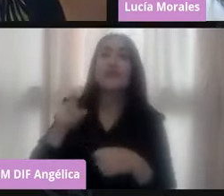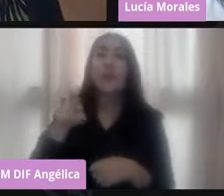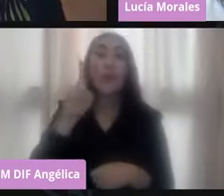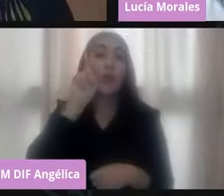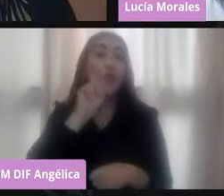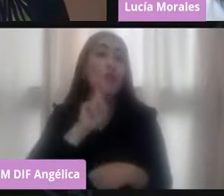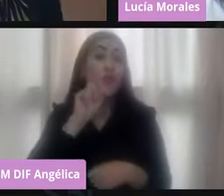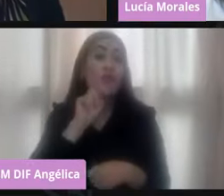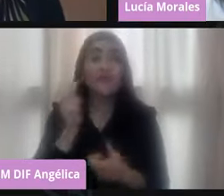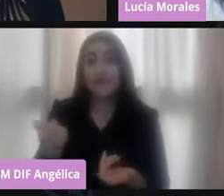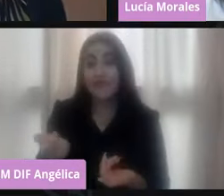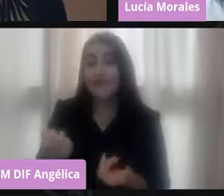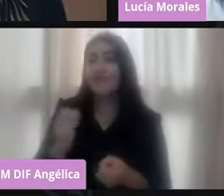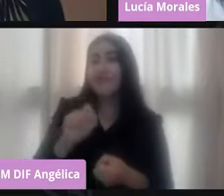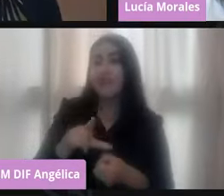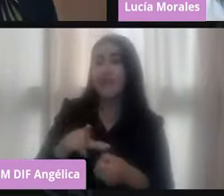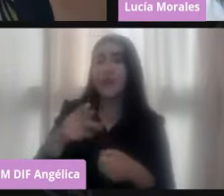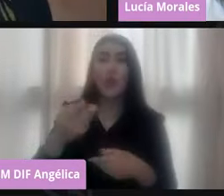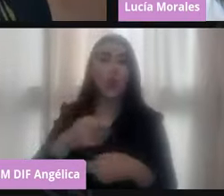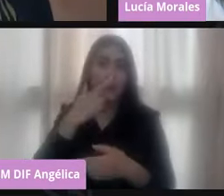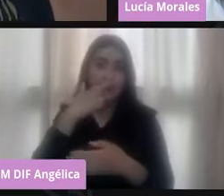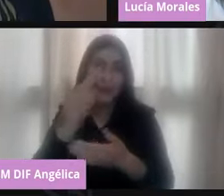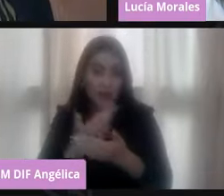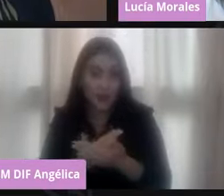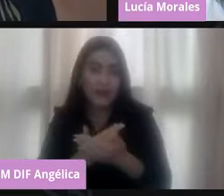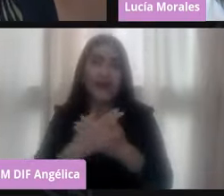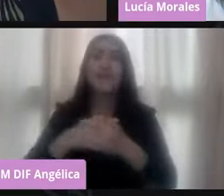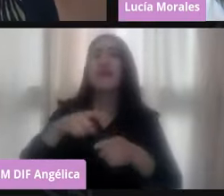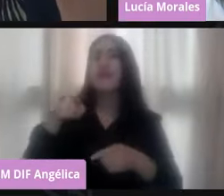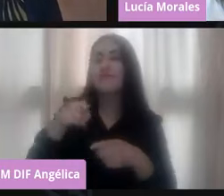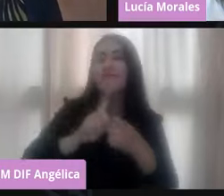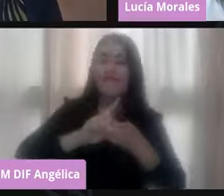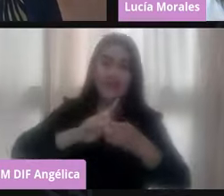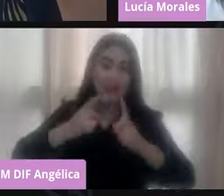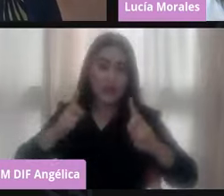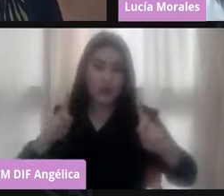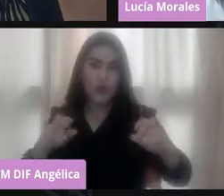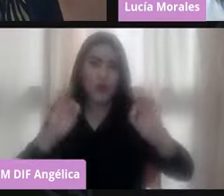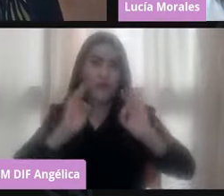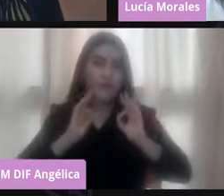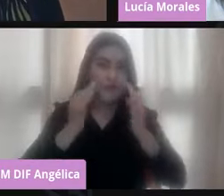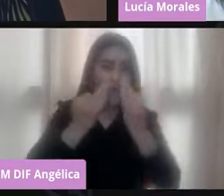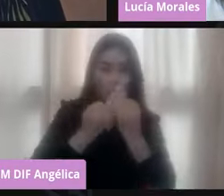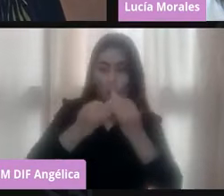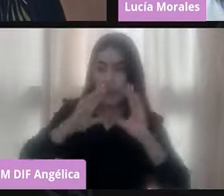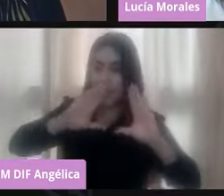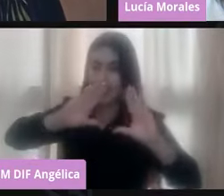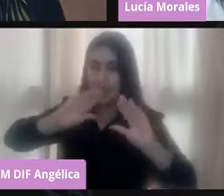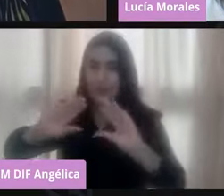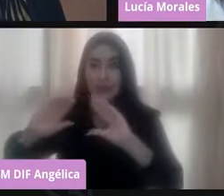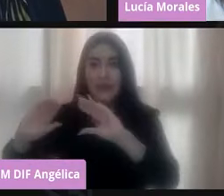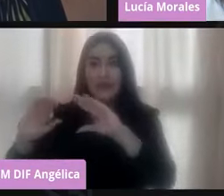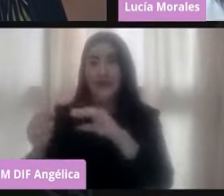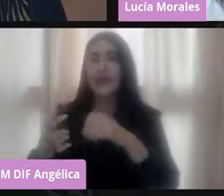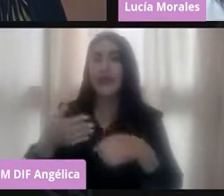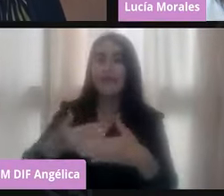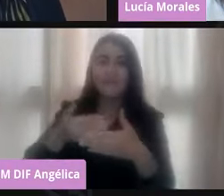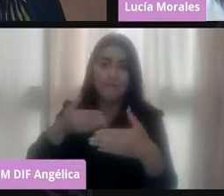como encargada de despacho de la Subdirección de Desarrollo de Estrategias de Capacitación Electoral.